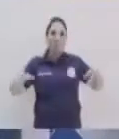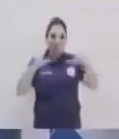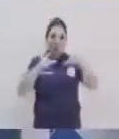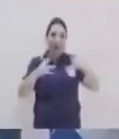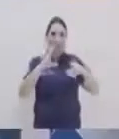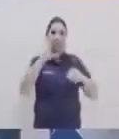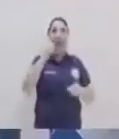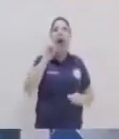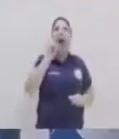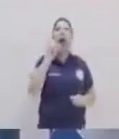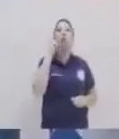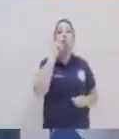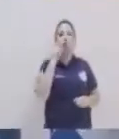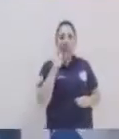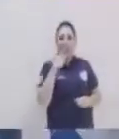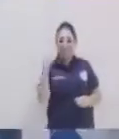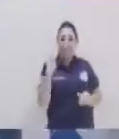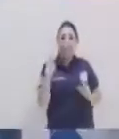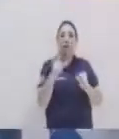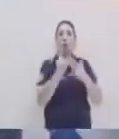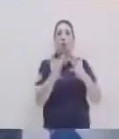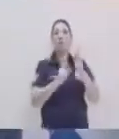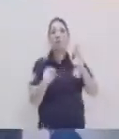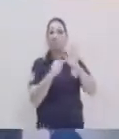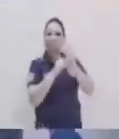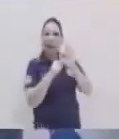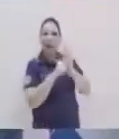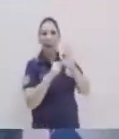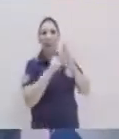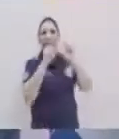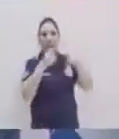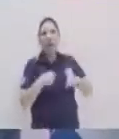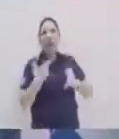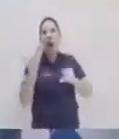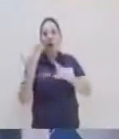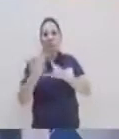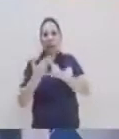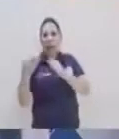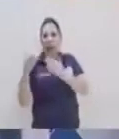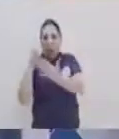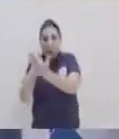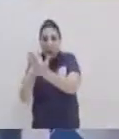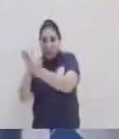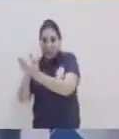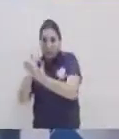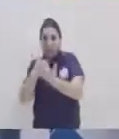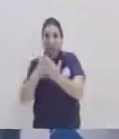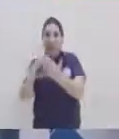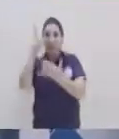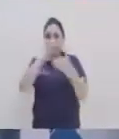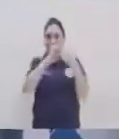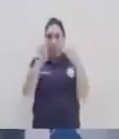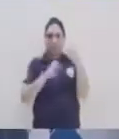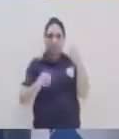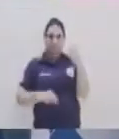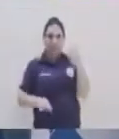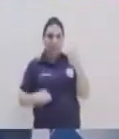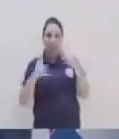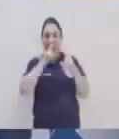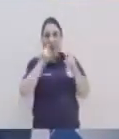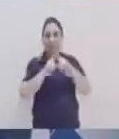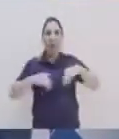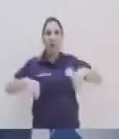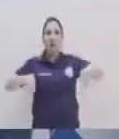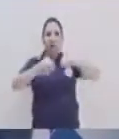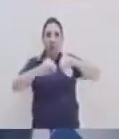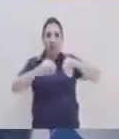efectos, en este caso negativos, ¿verdad? que afectan mucho a la población, a los animales y a la tierra en general, ¿verdad? En